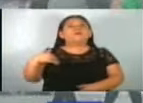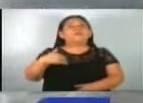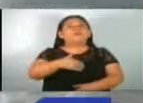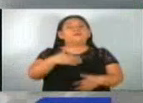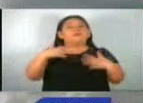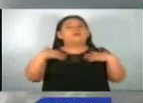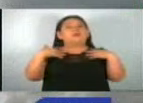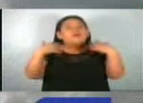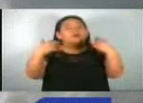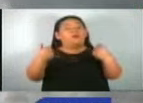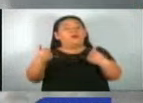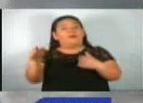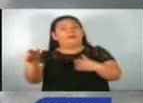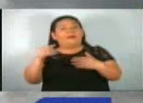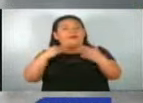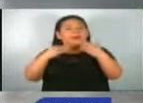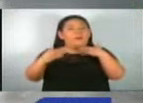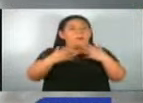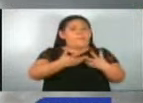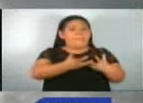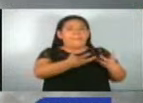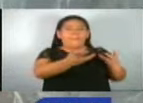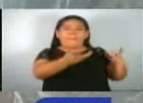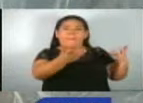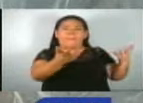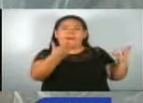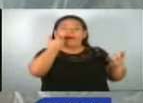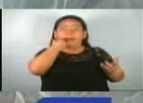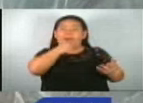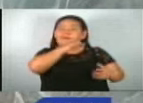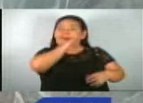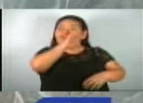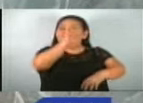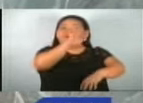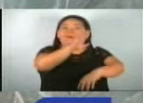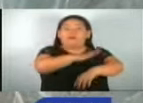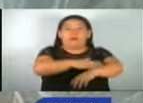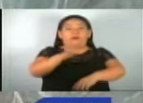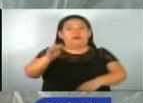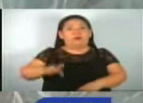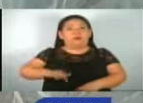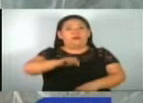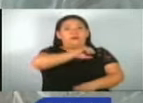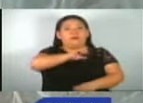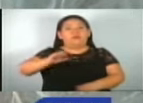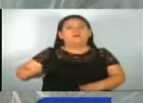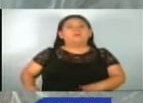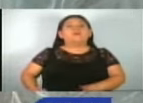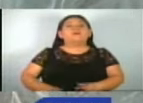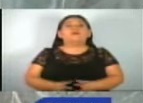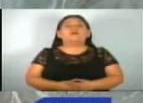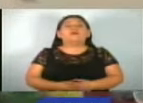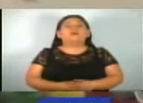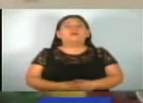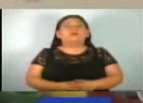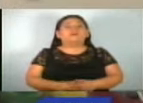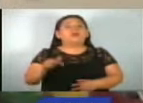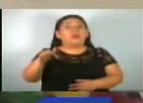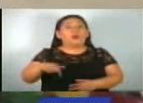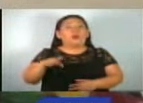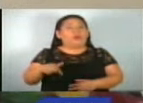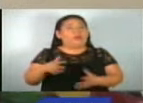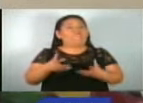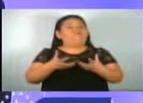Alaví, quien también se refirió a un aumento de casos de esta enfermedad en territorio salvadoreño. En este momento se tiene una elevación